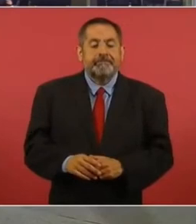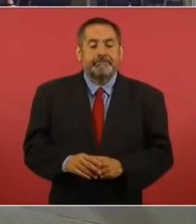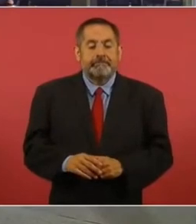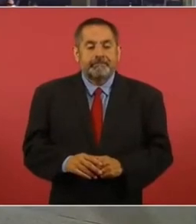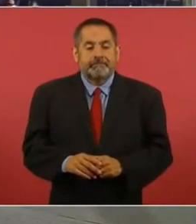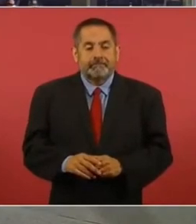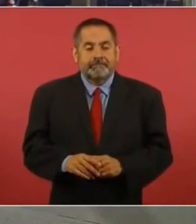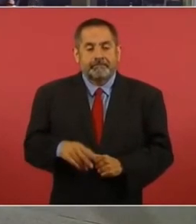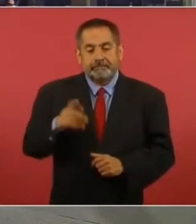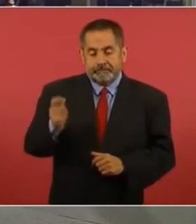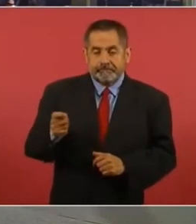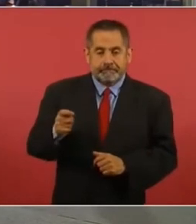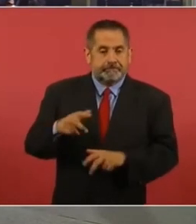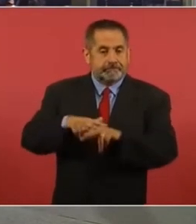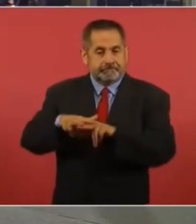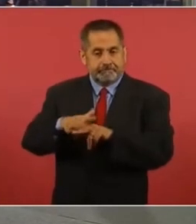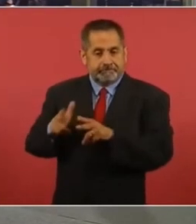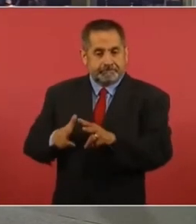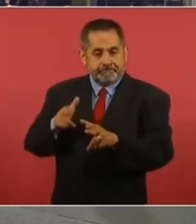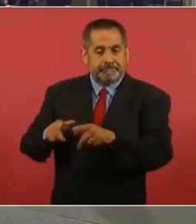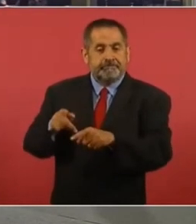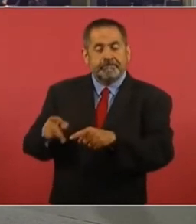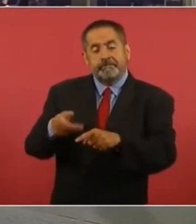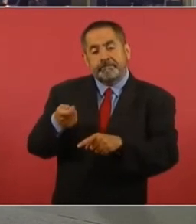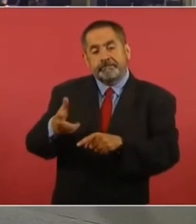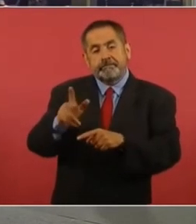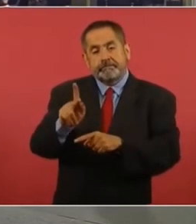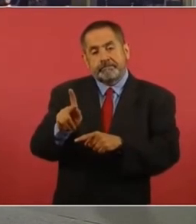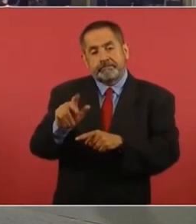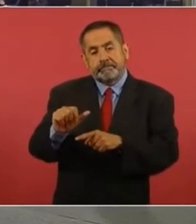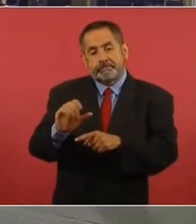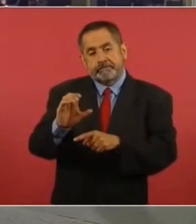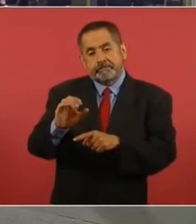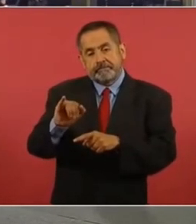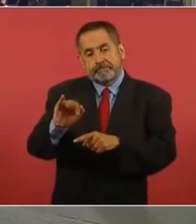Ese es el tren del Pacífico. Ese es el tren del Pacífico.